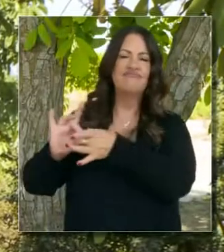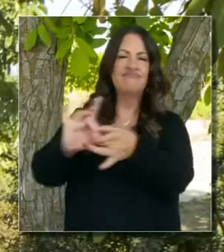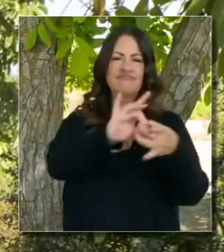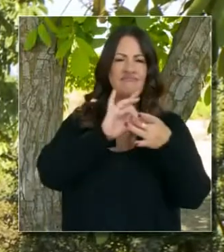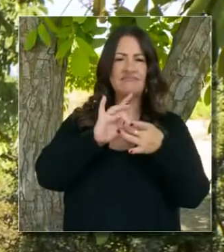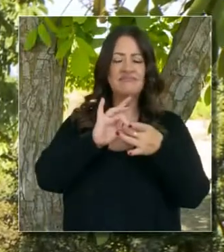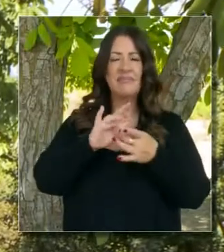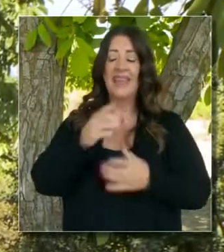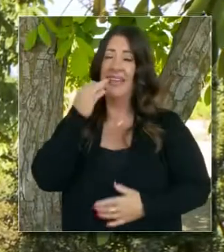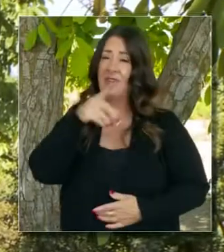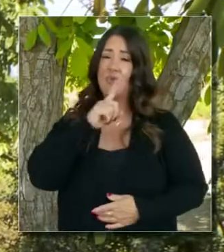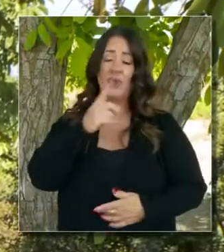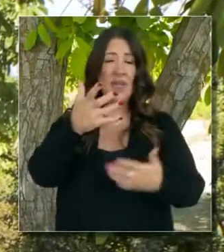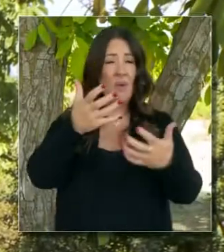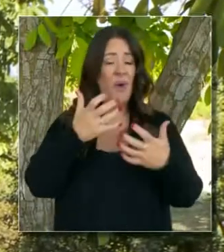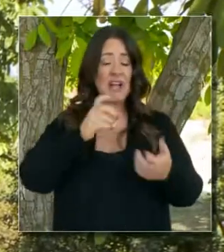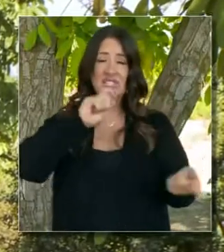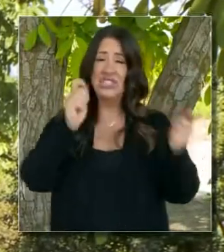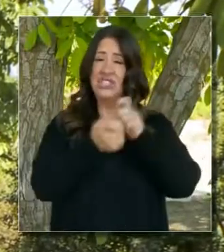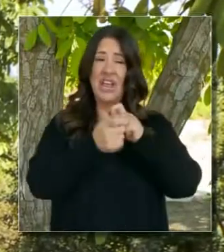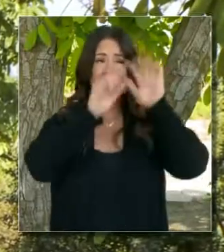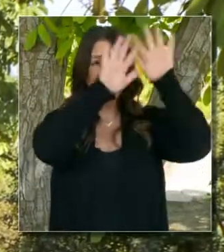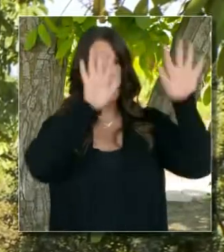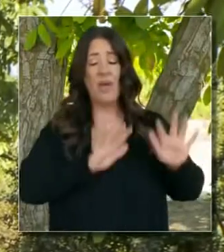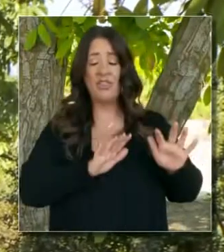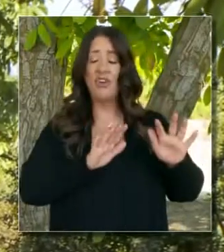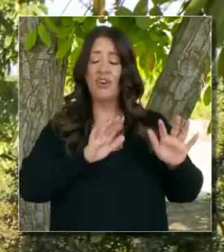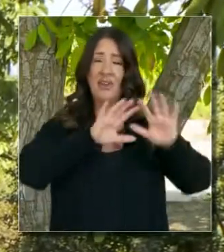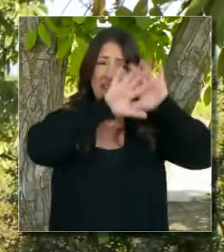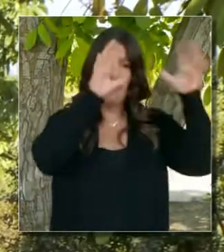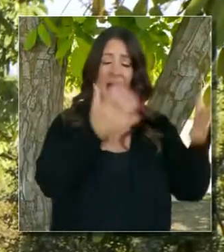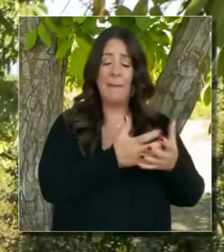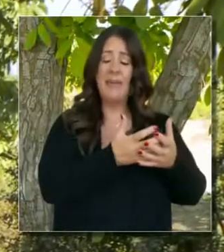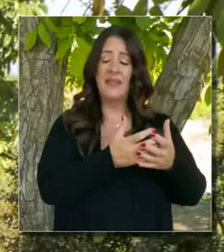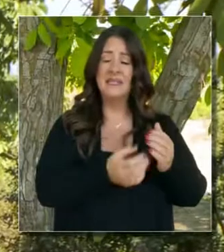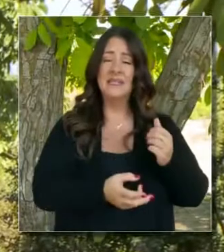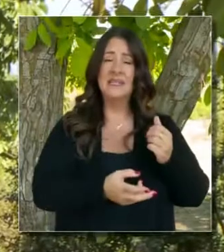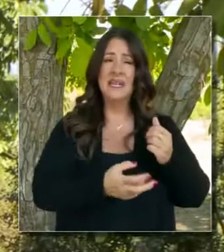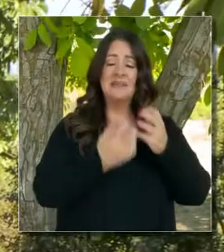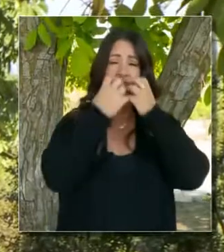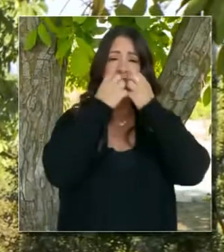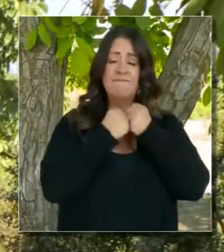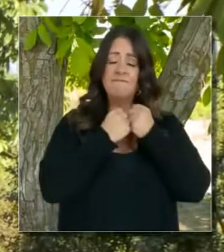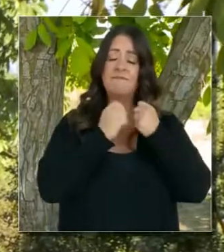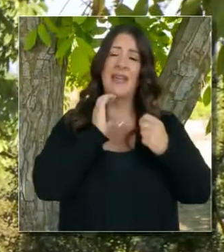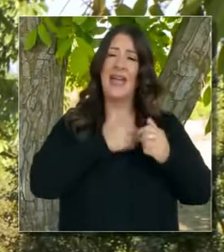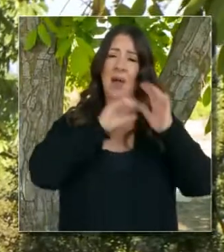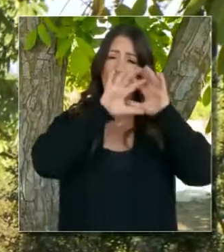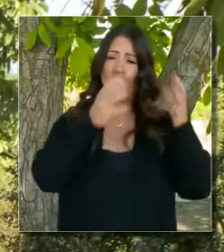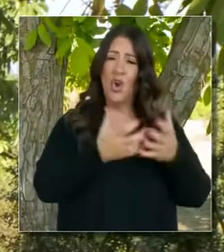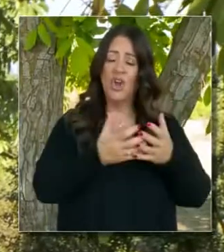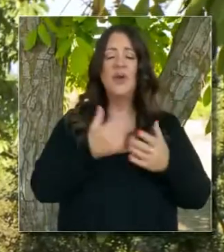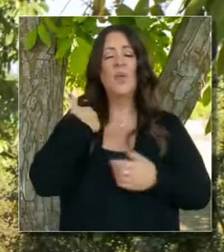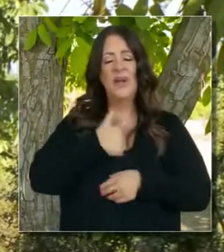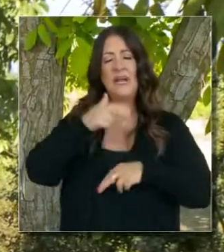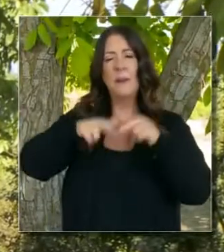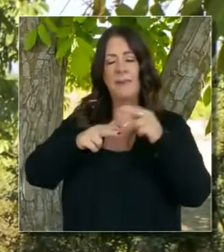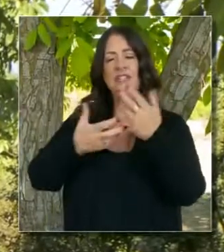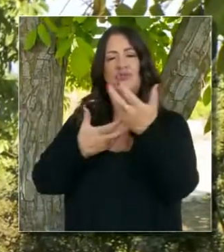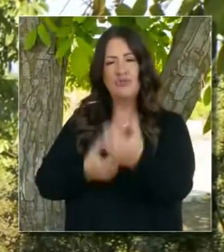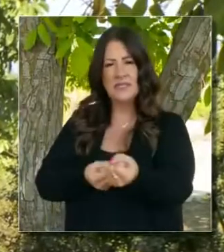que si vamos a abordar esta cuestión del cambio climático de frente, tenemos que movilizarnos a la velocidad de la confianza.